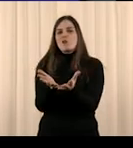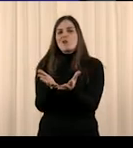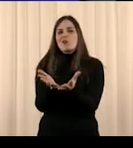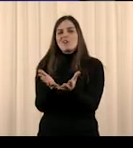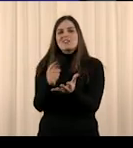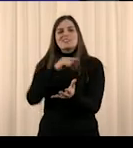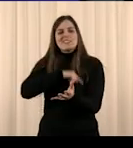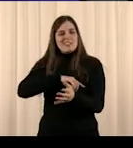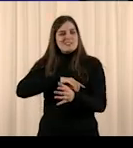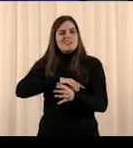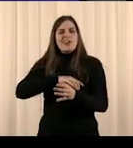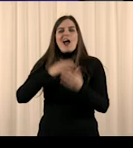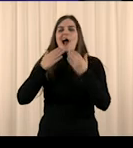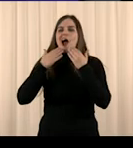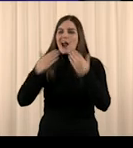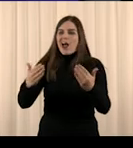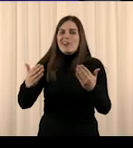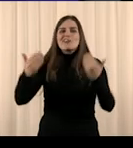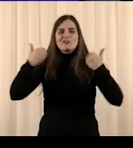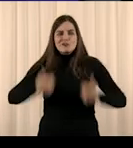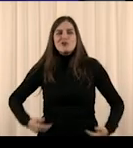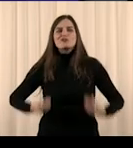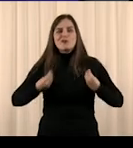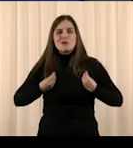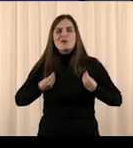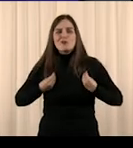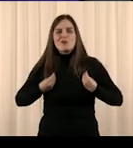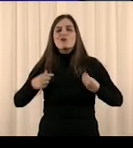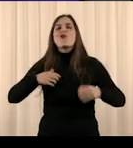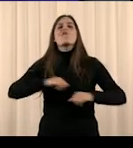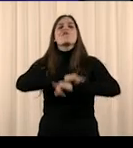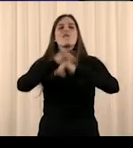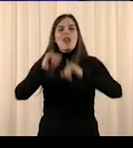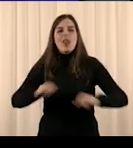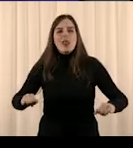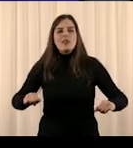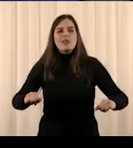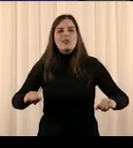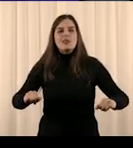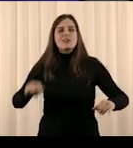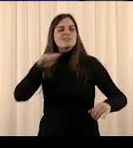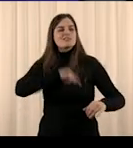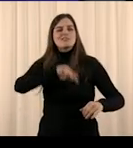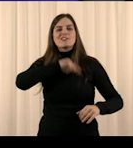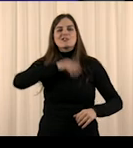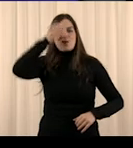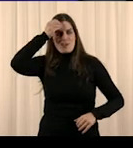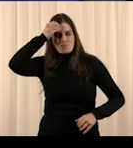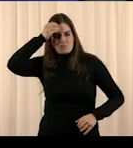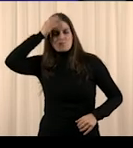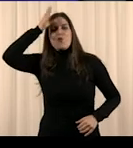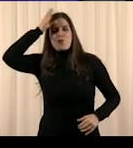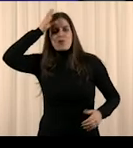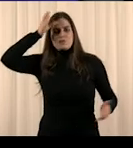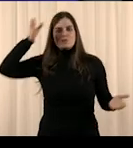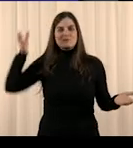La gratitud por existir. Una sabiduría innata en cada